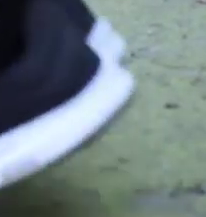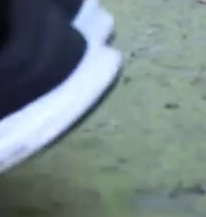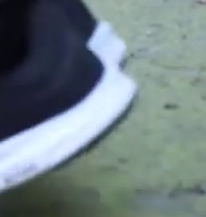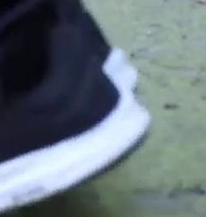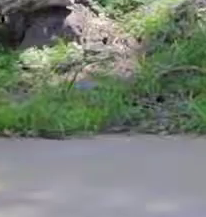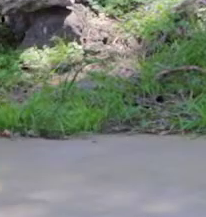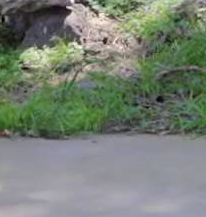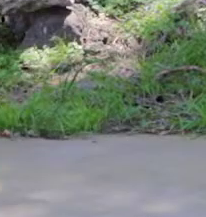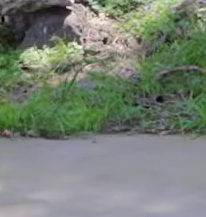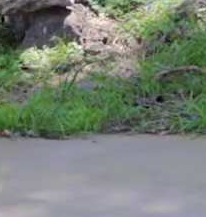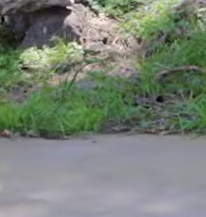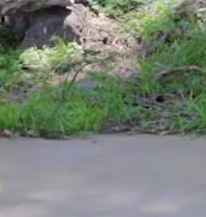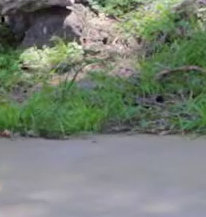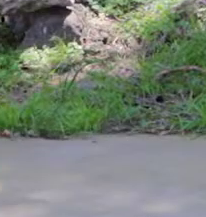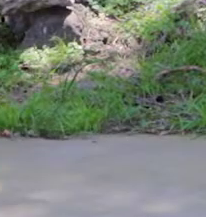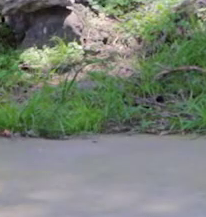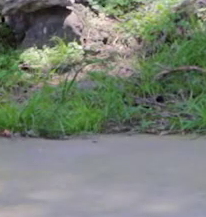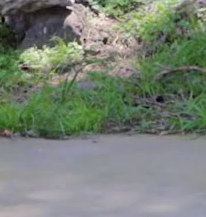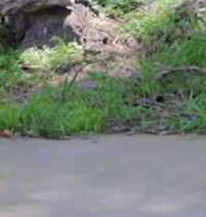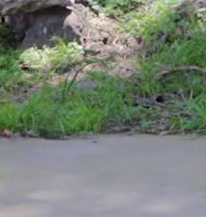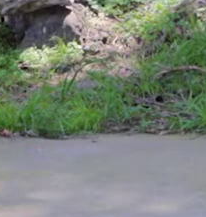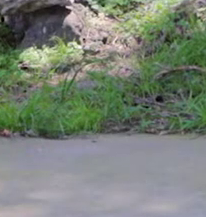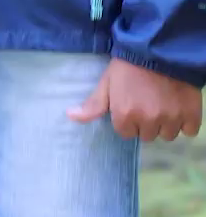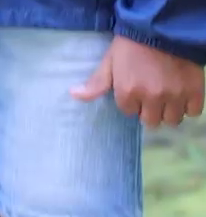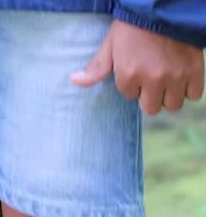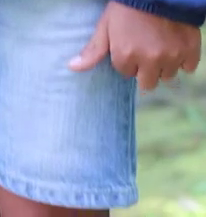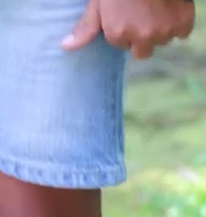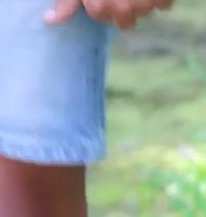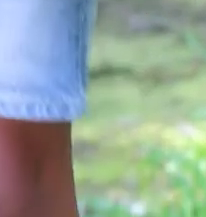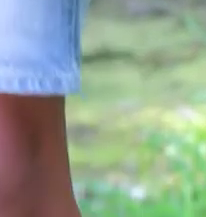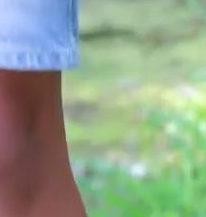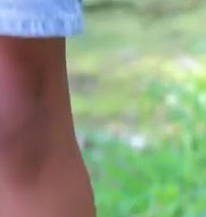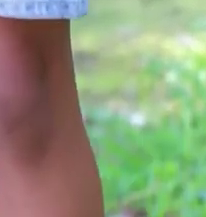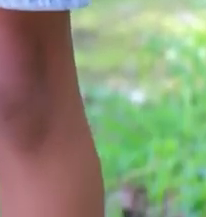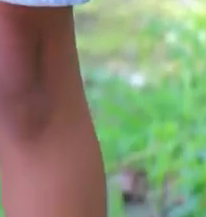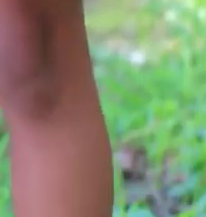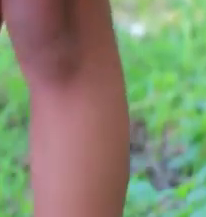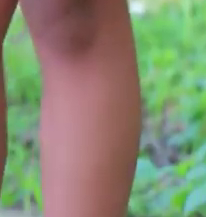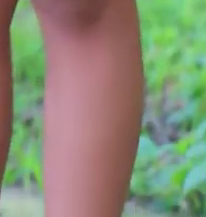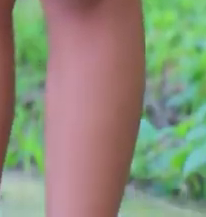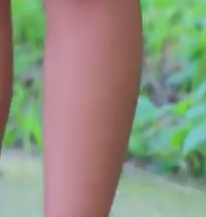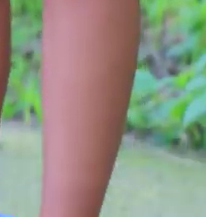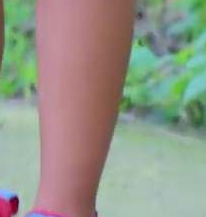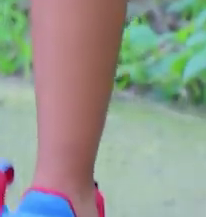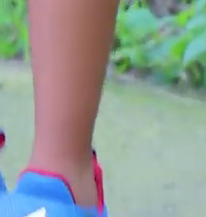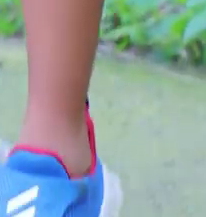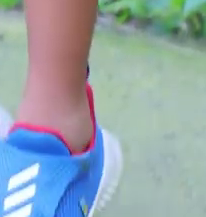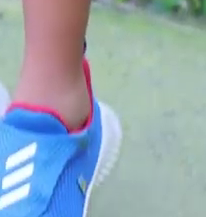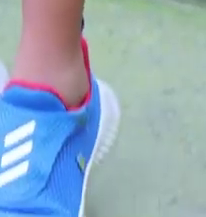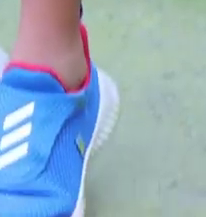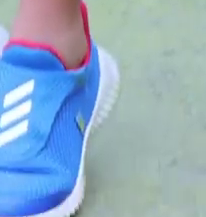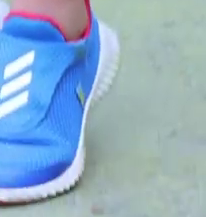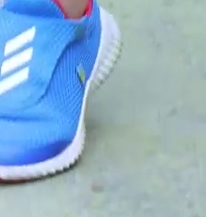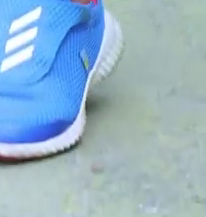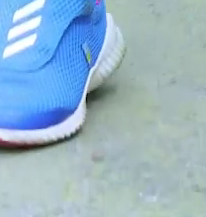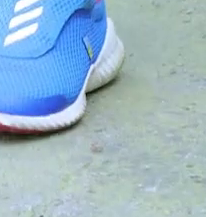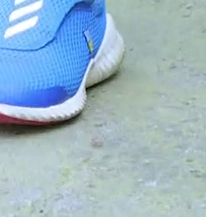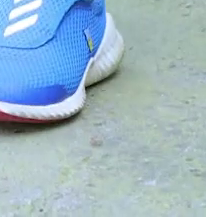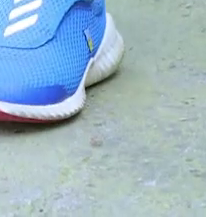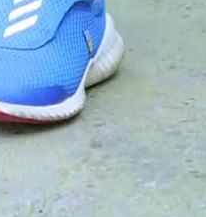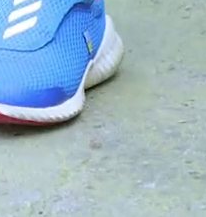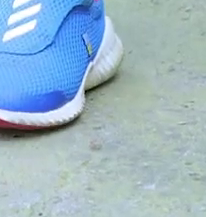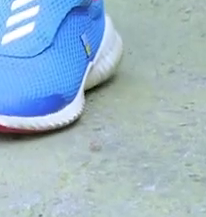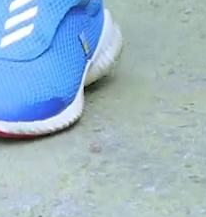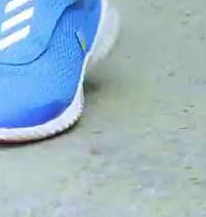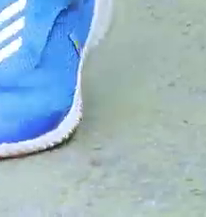Derecho. Elevar nuestros talones. Sin flexión de rodillas. Sin flexionar. Cuida. No flexionar